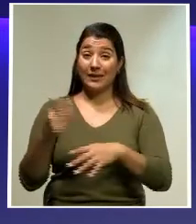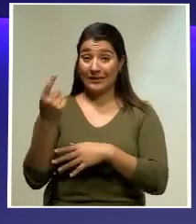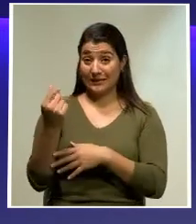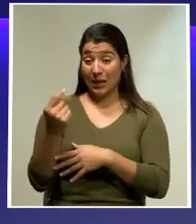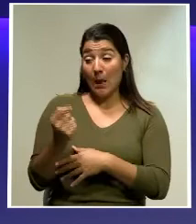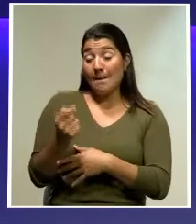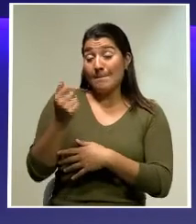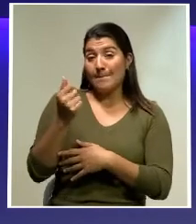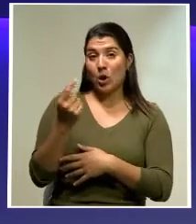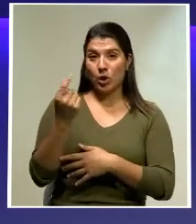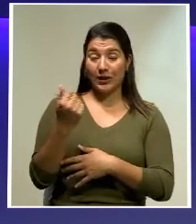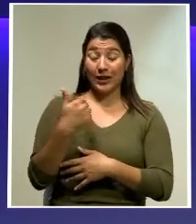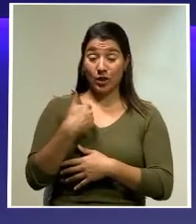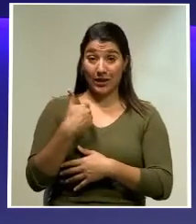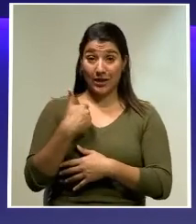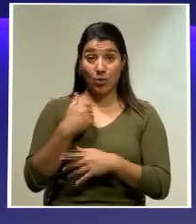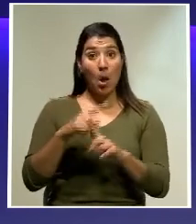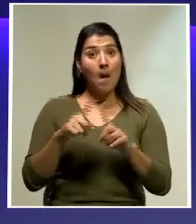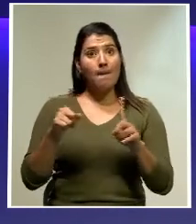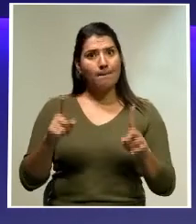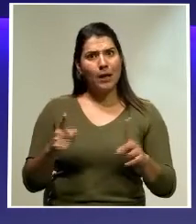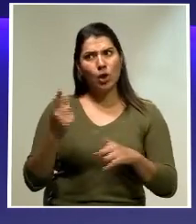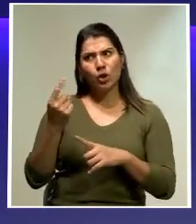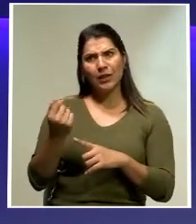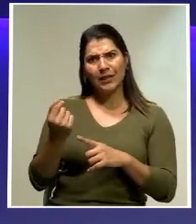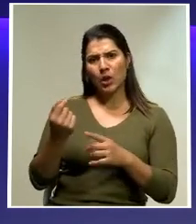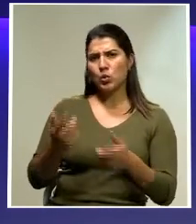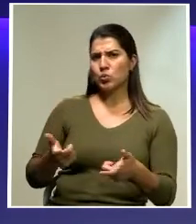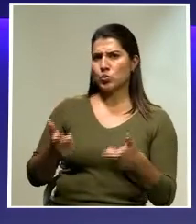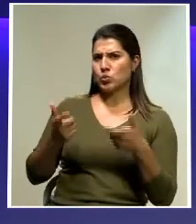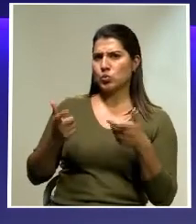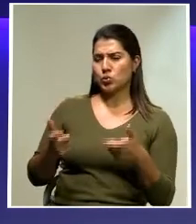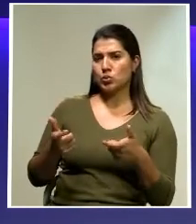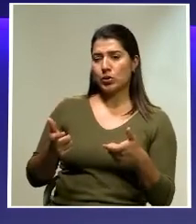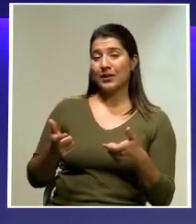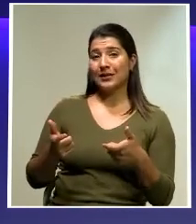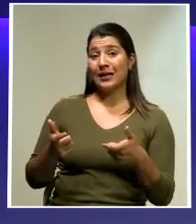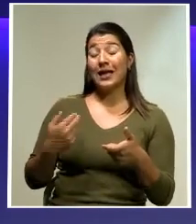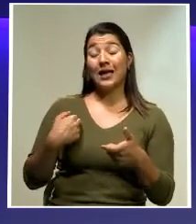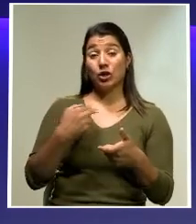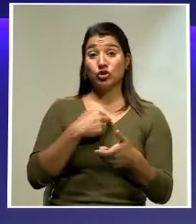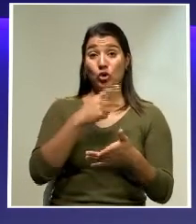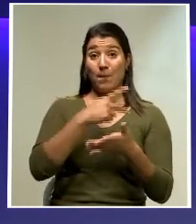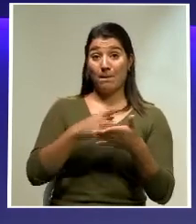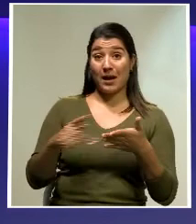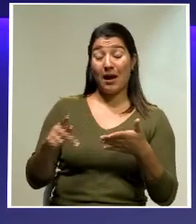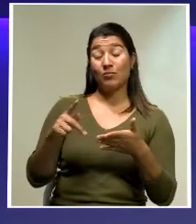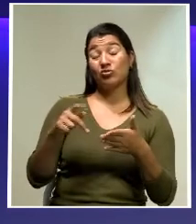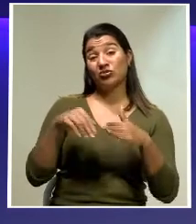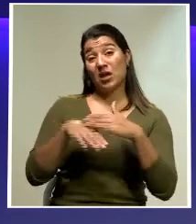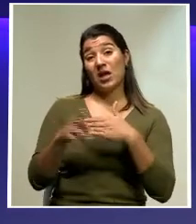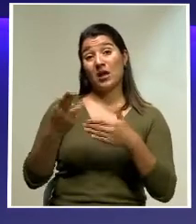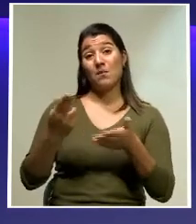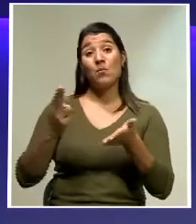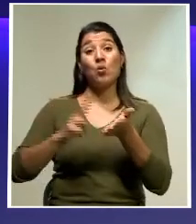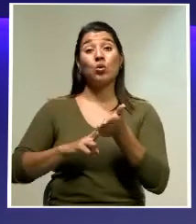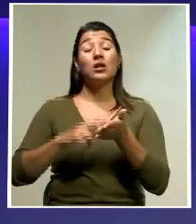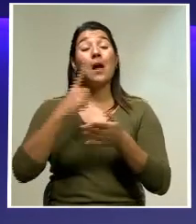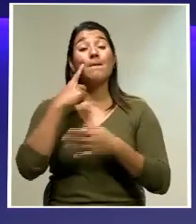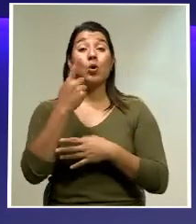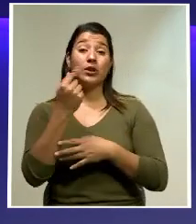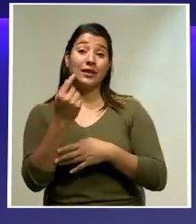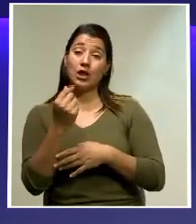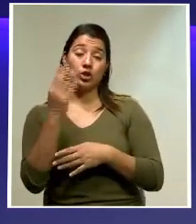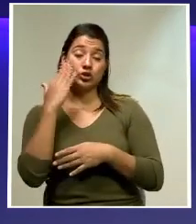pocos recursos que tenemos, pero que son millones de dólares que pagamos en multas por dinero que no